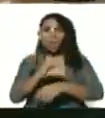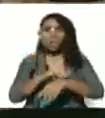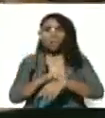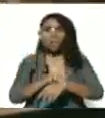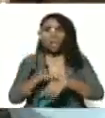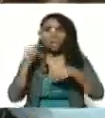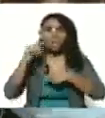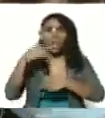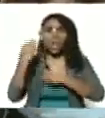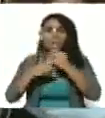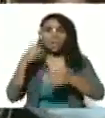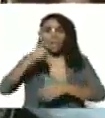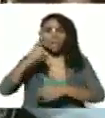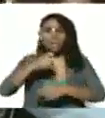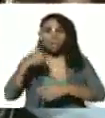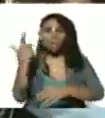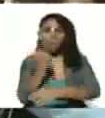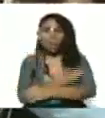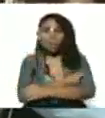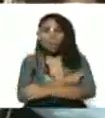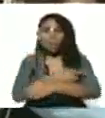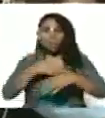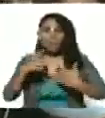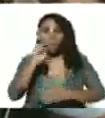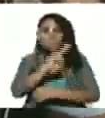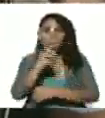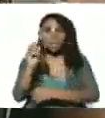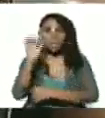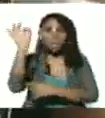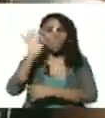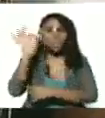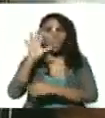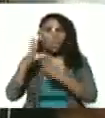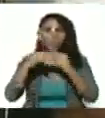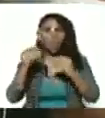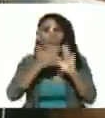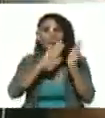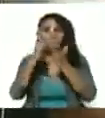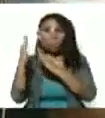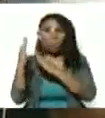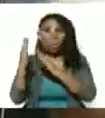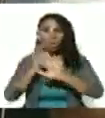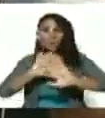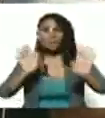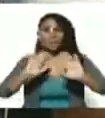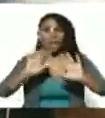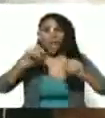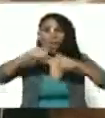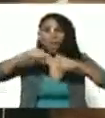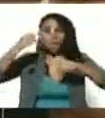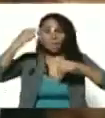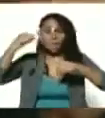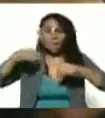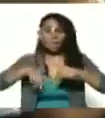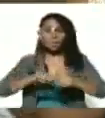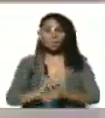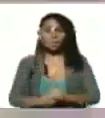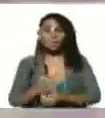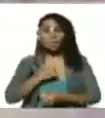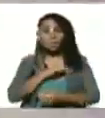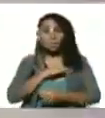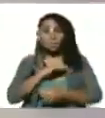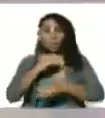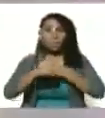se estima una vacunación del 20% de toda la comunidad ya en el día de hoy mi comandante hemos